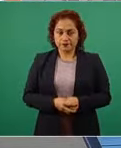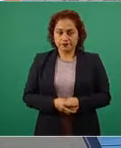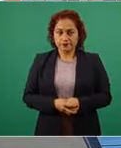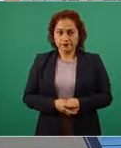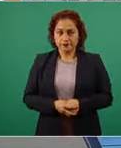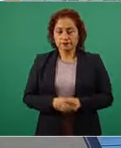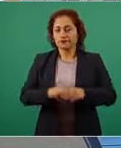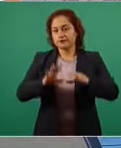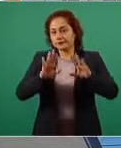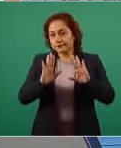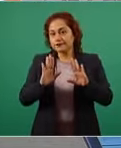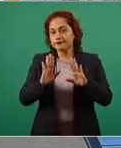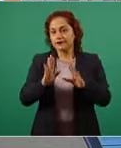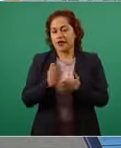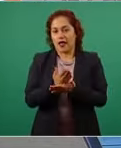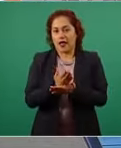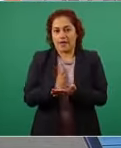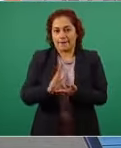hay subvención